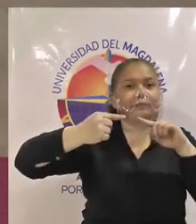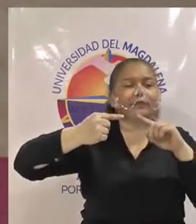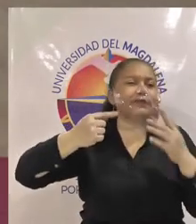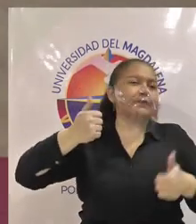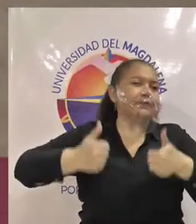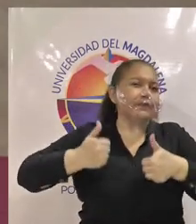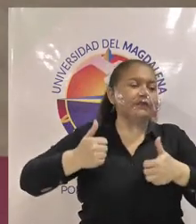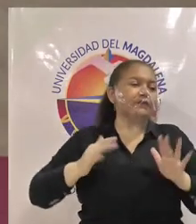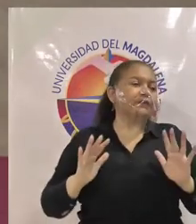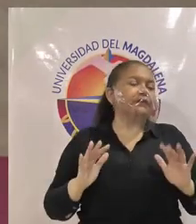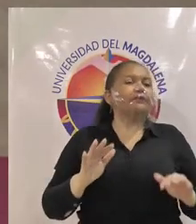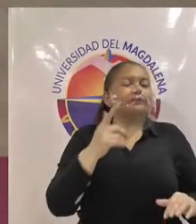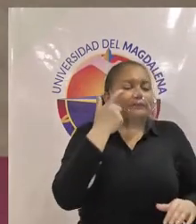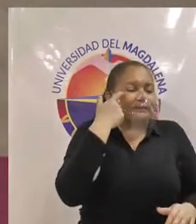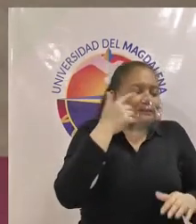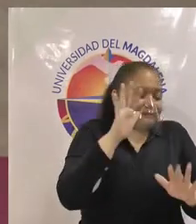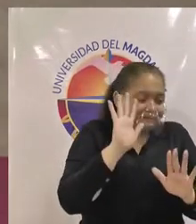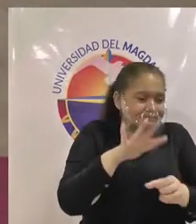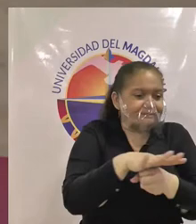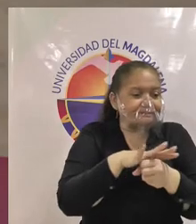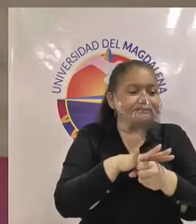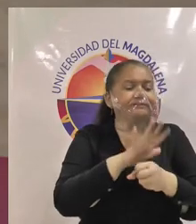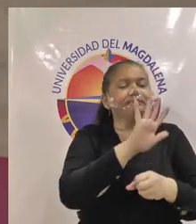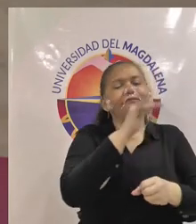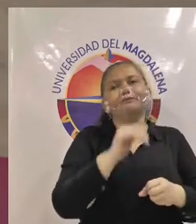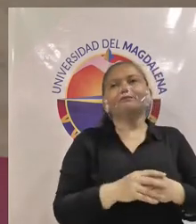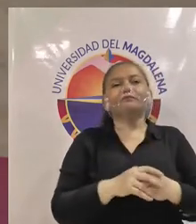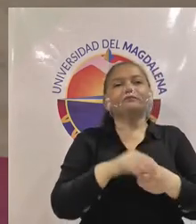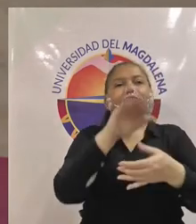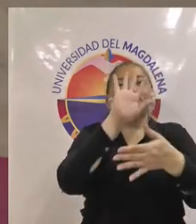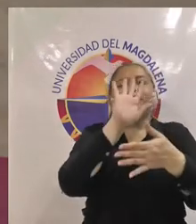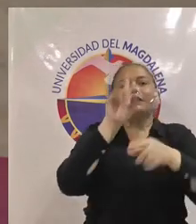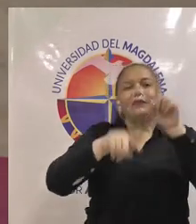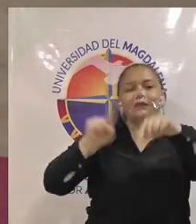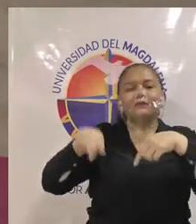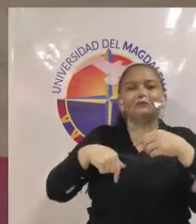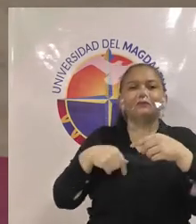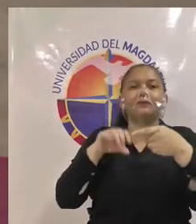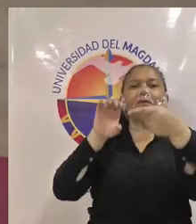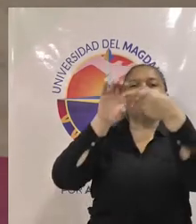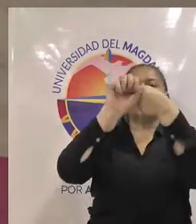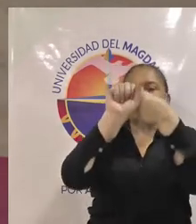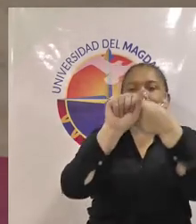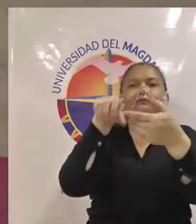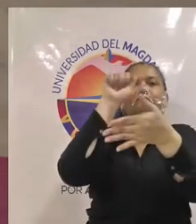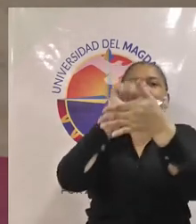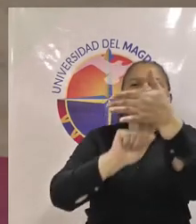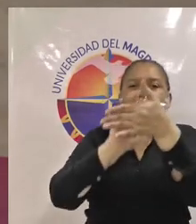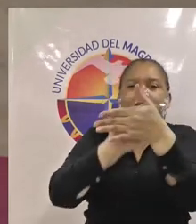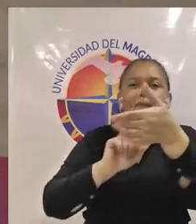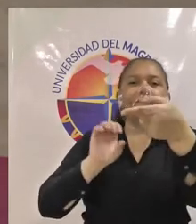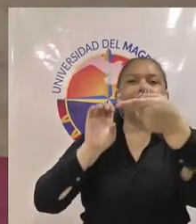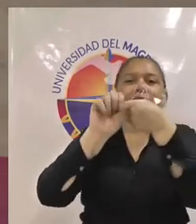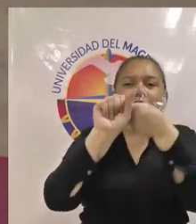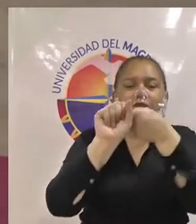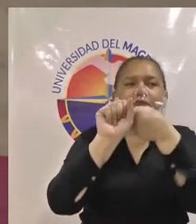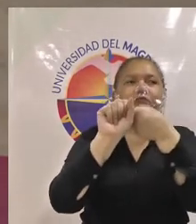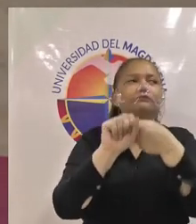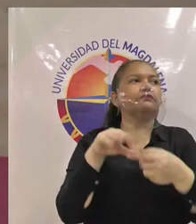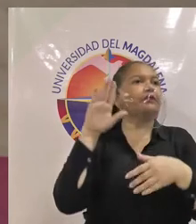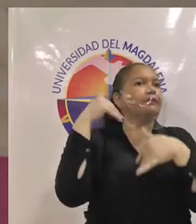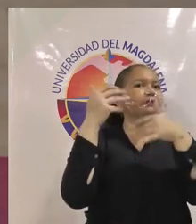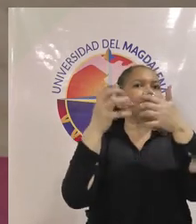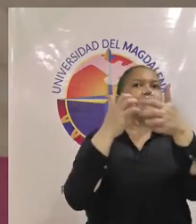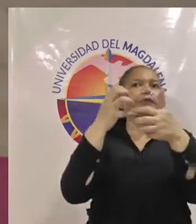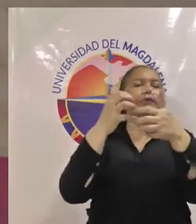en que cada que los estudiantes matriculamos materias muchos pues el sistema los saca el sistema presenta